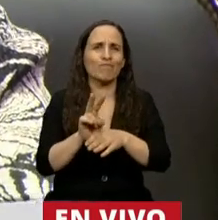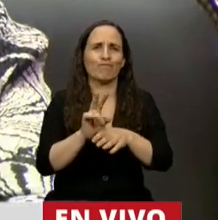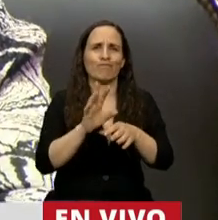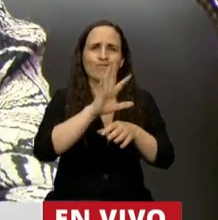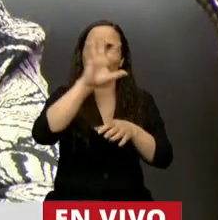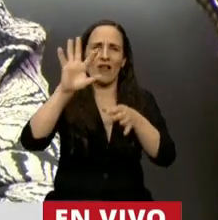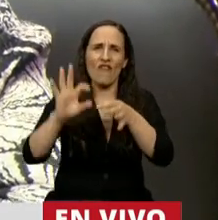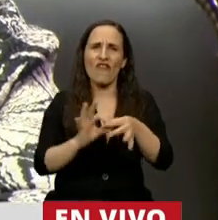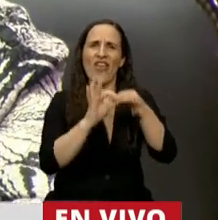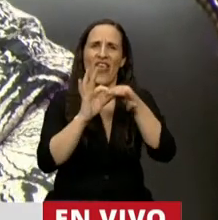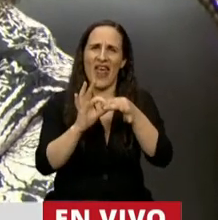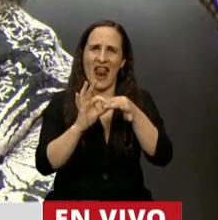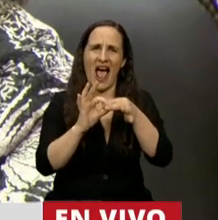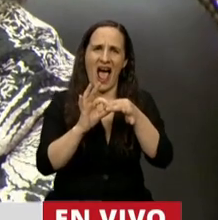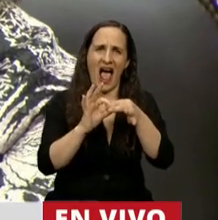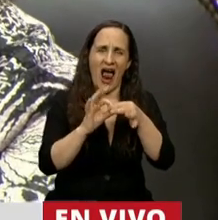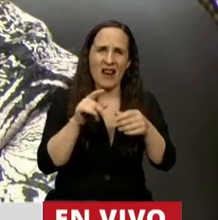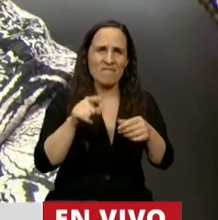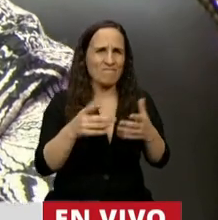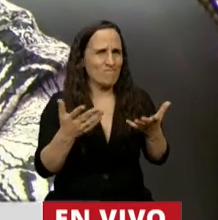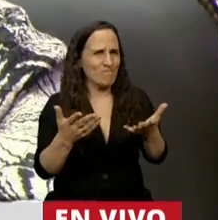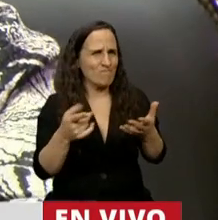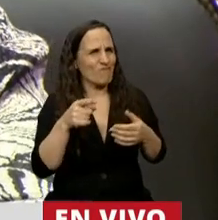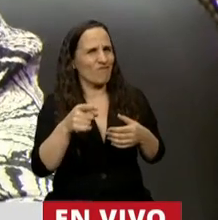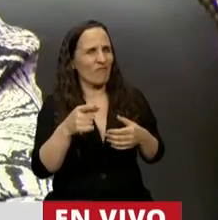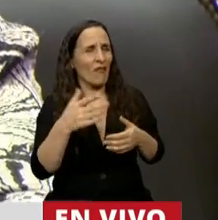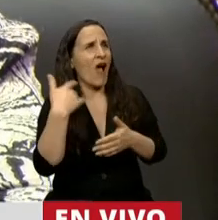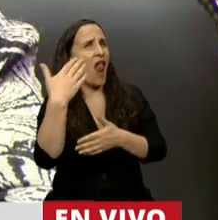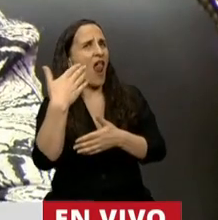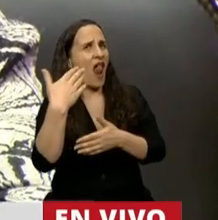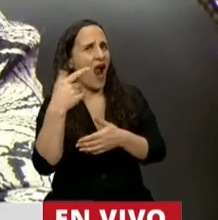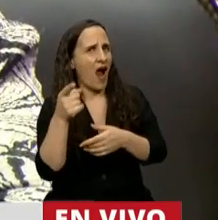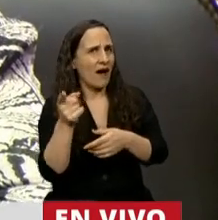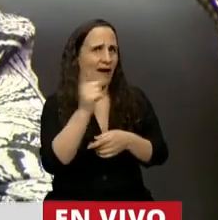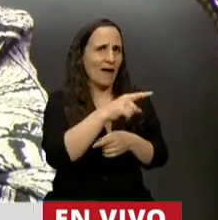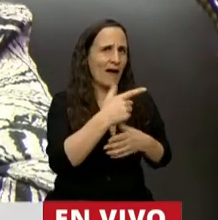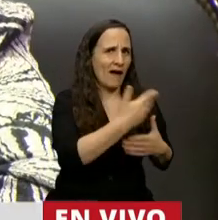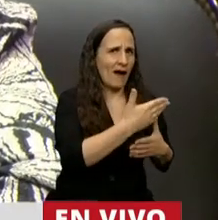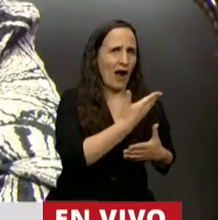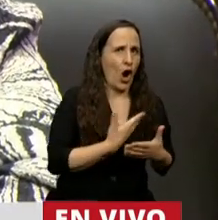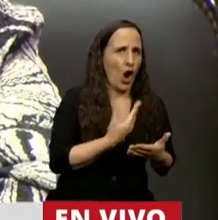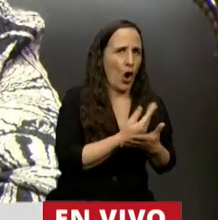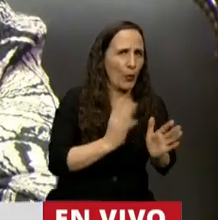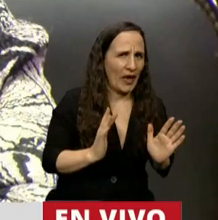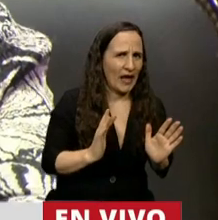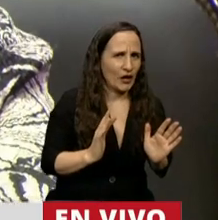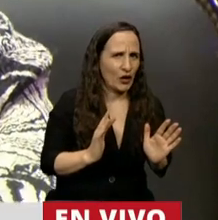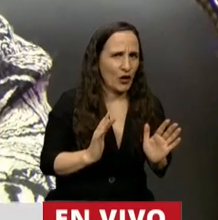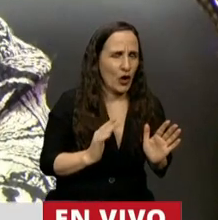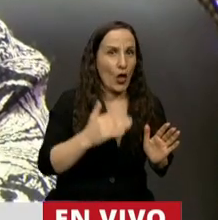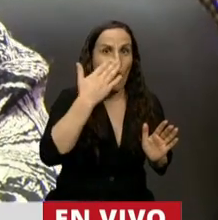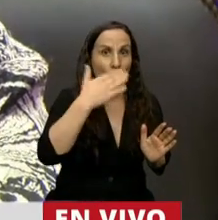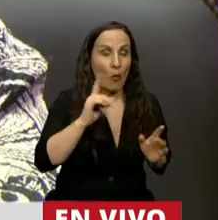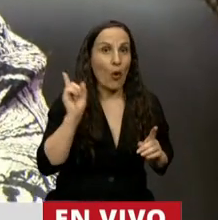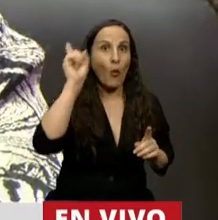entre gallos y medias noches le escriben el discurso al partido de gobierno y después van a las